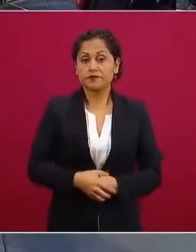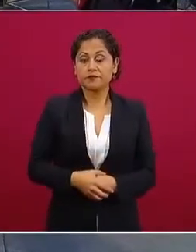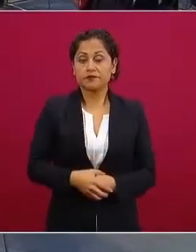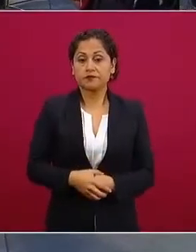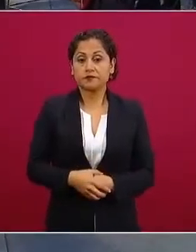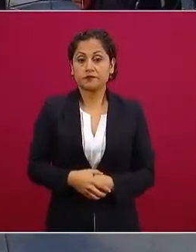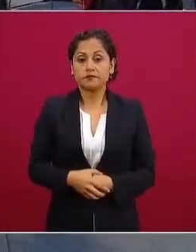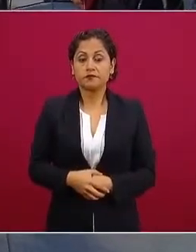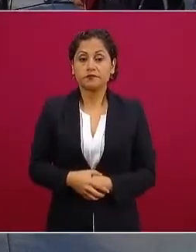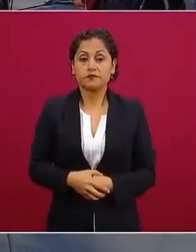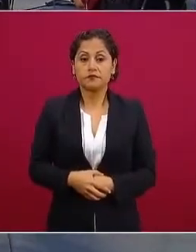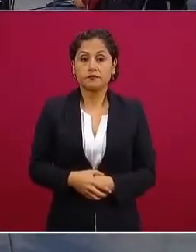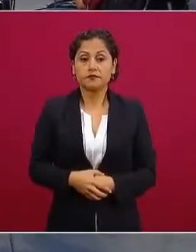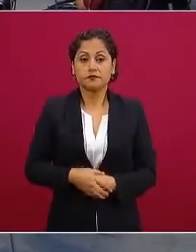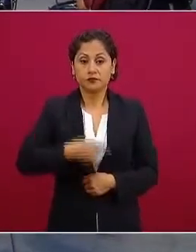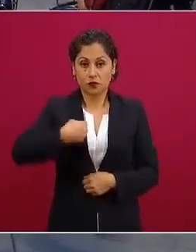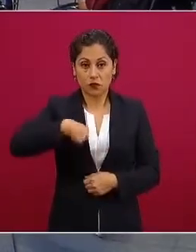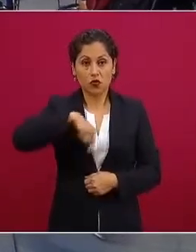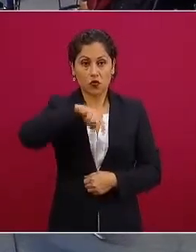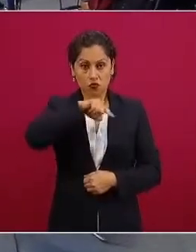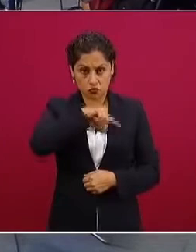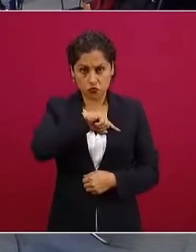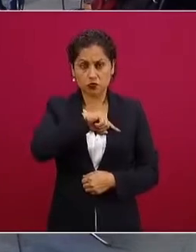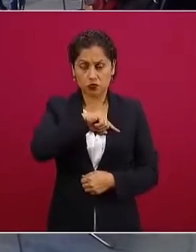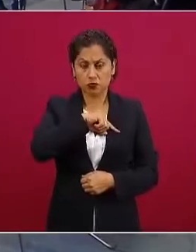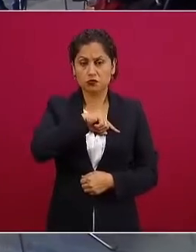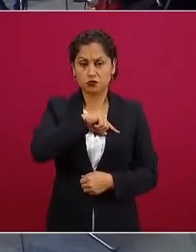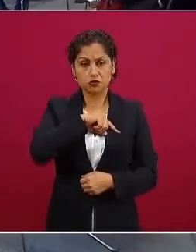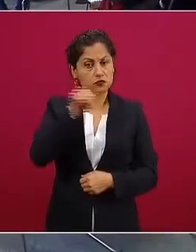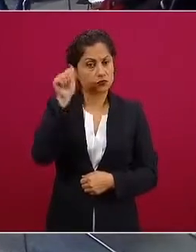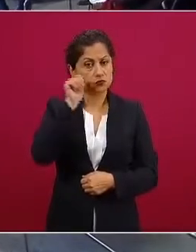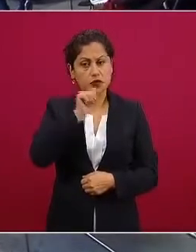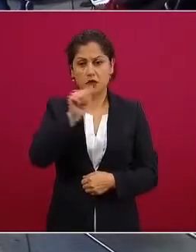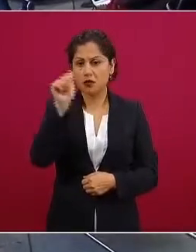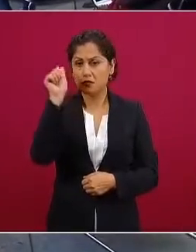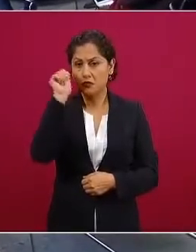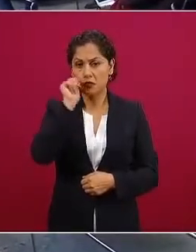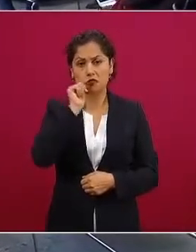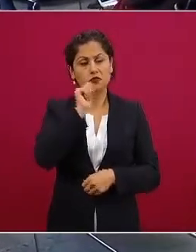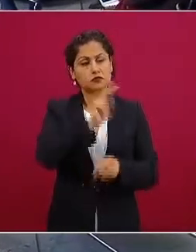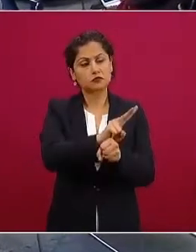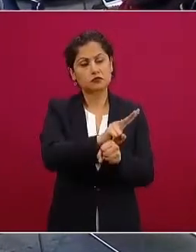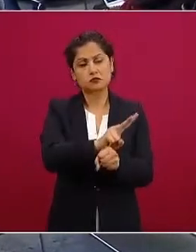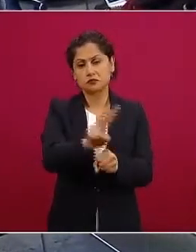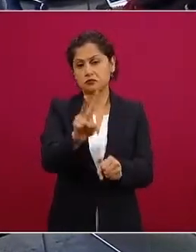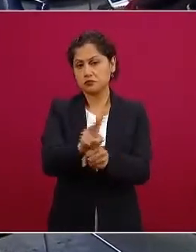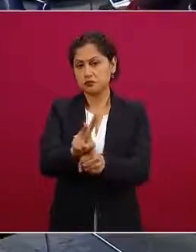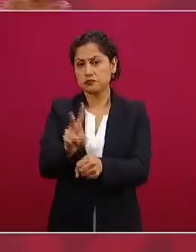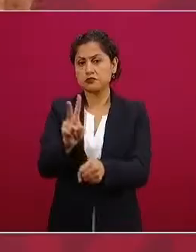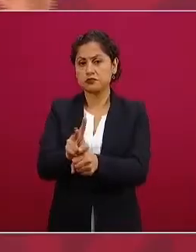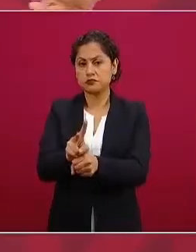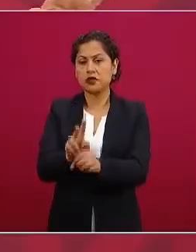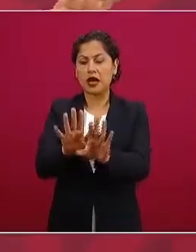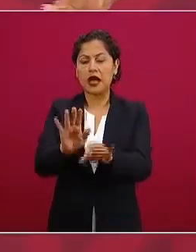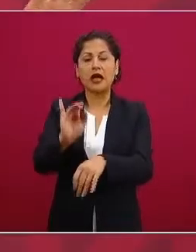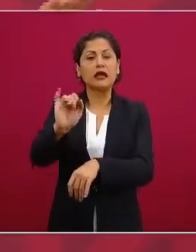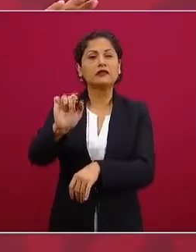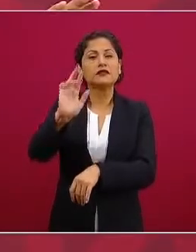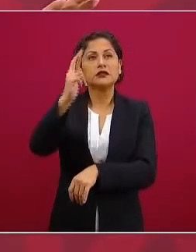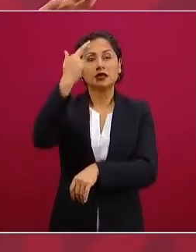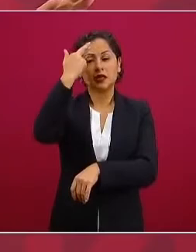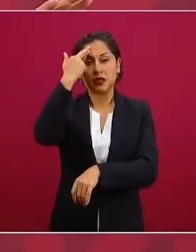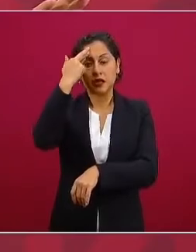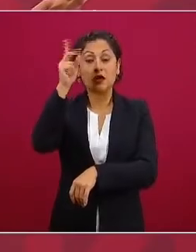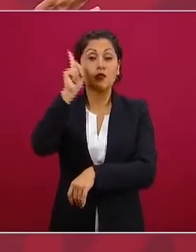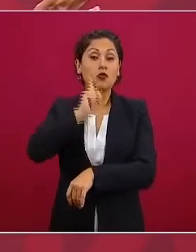muy pendientes si lo del feminismo que es un movimiento